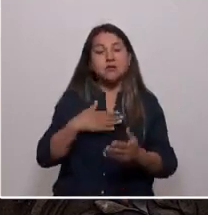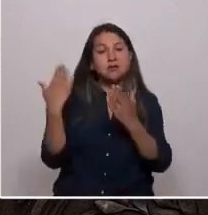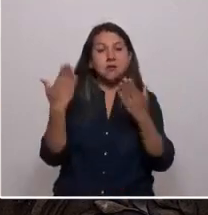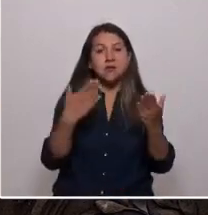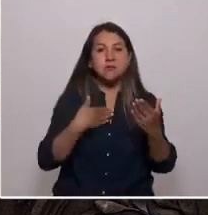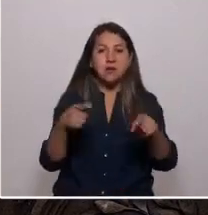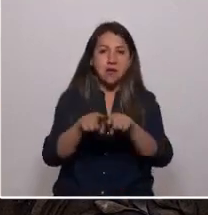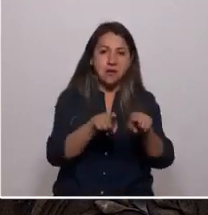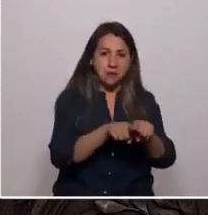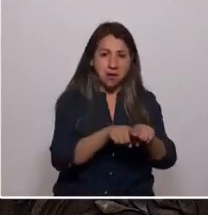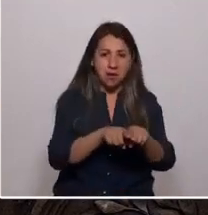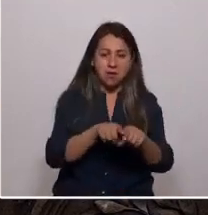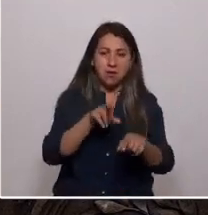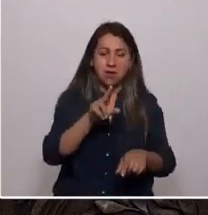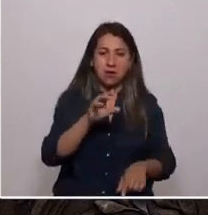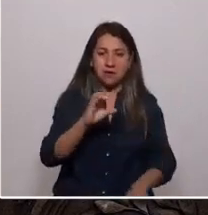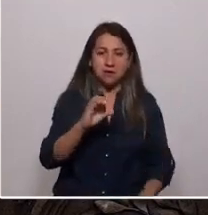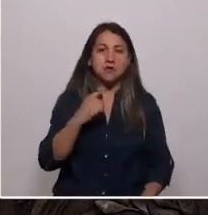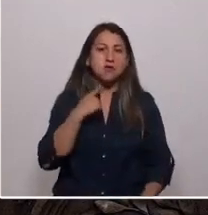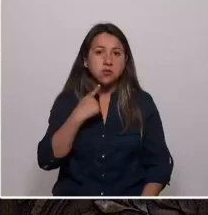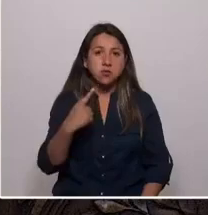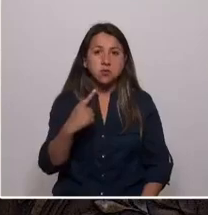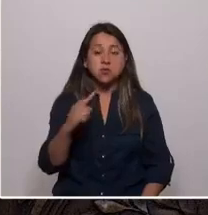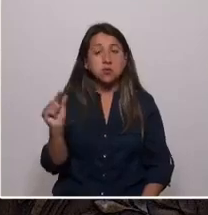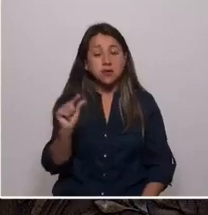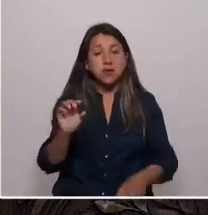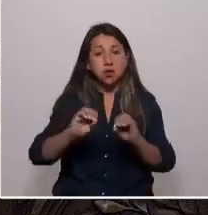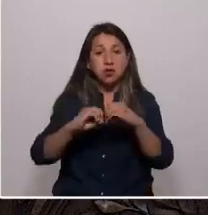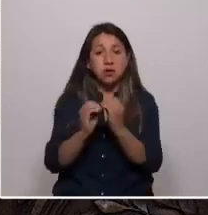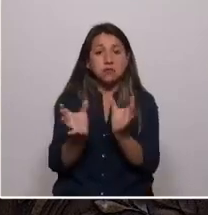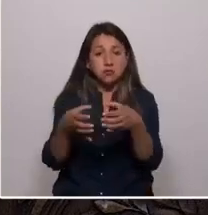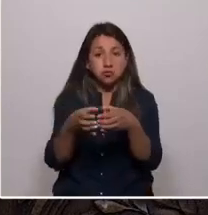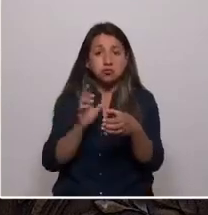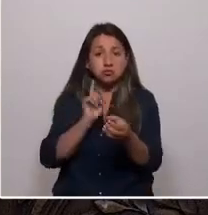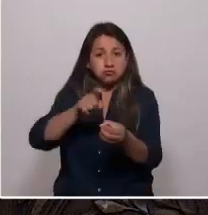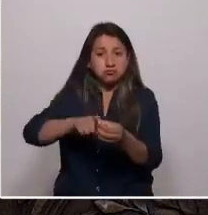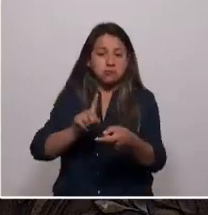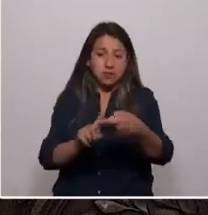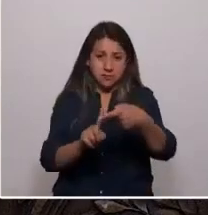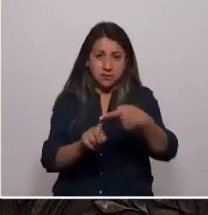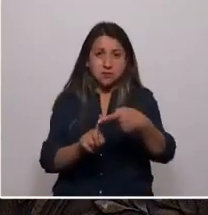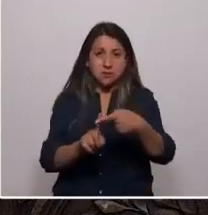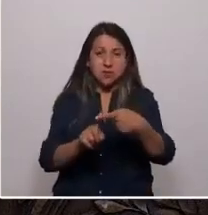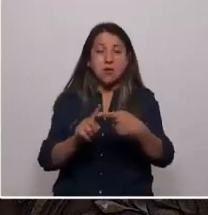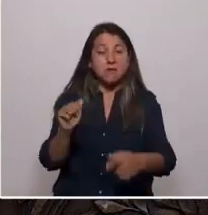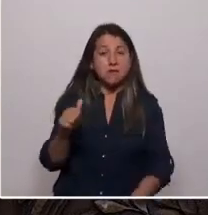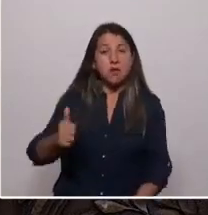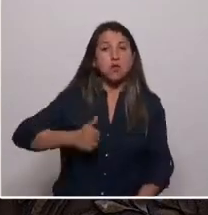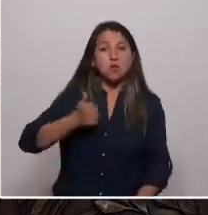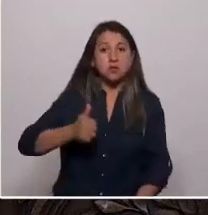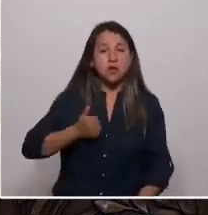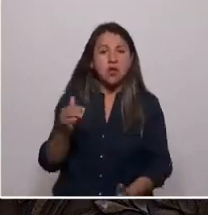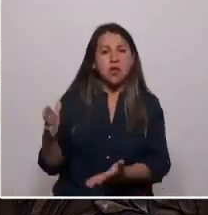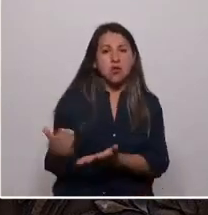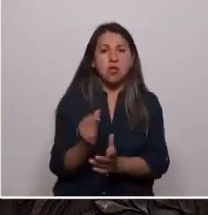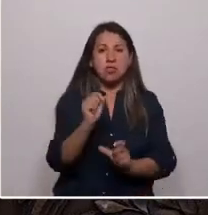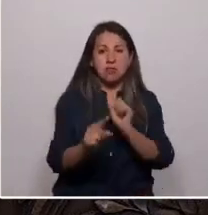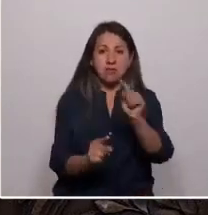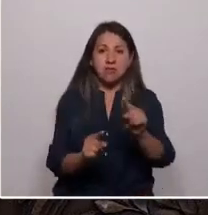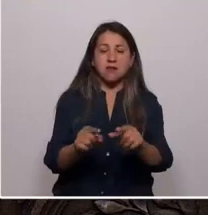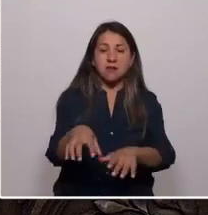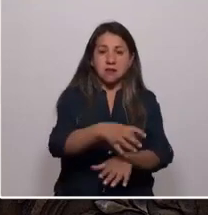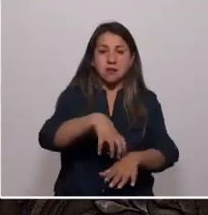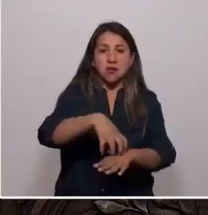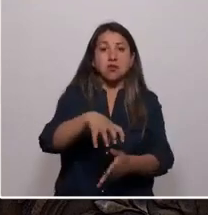mis hermanos y hermanas de ERCQ, una pequeña organización en la que participo, la que en base a voluntad ha logrado defender el territorio de